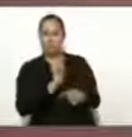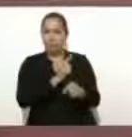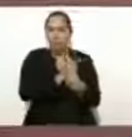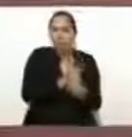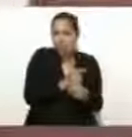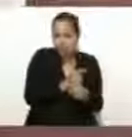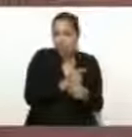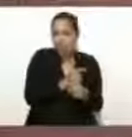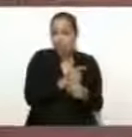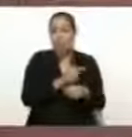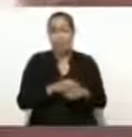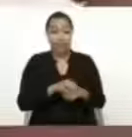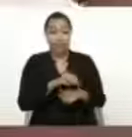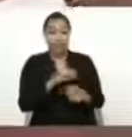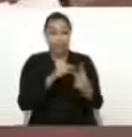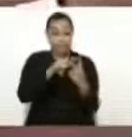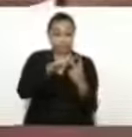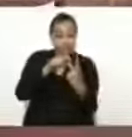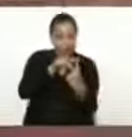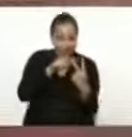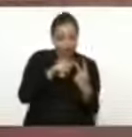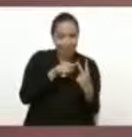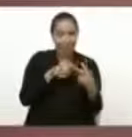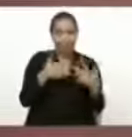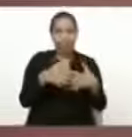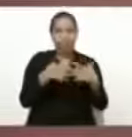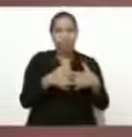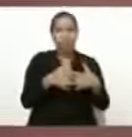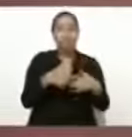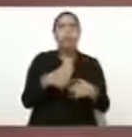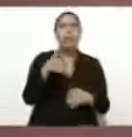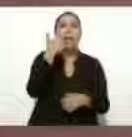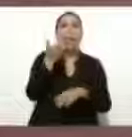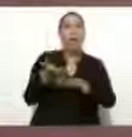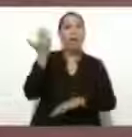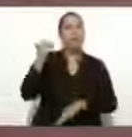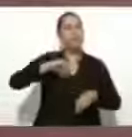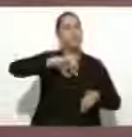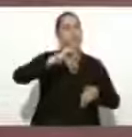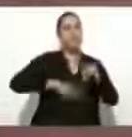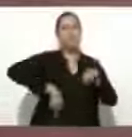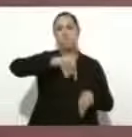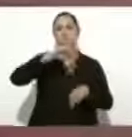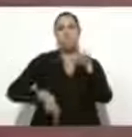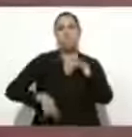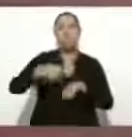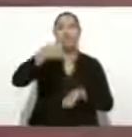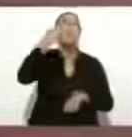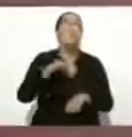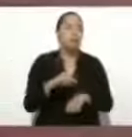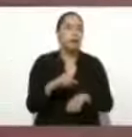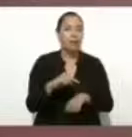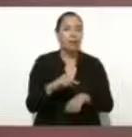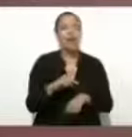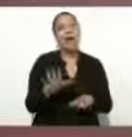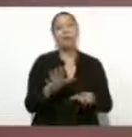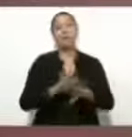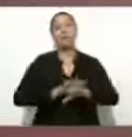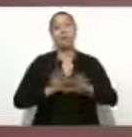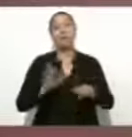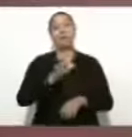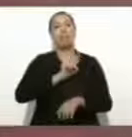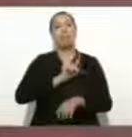Las querían destruir para privatizar el mercado.